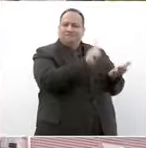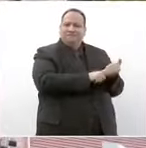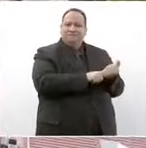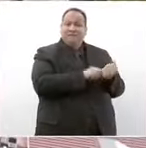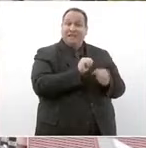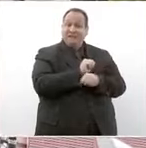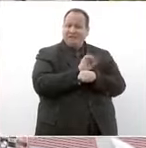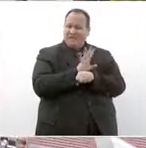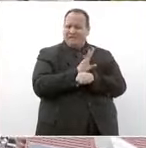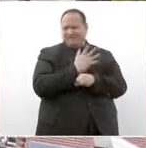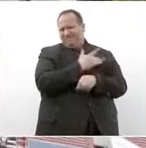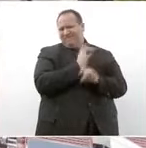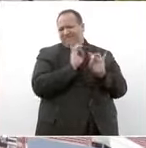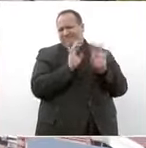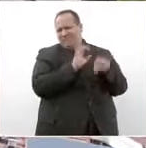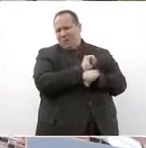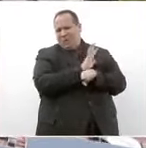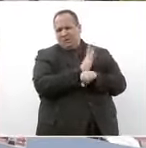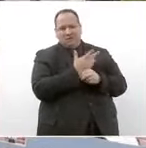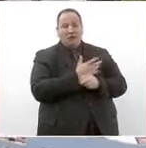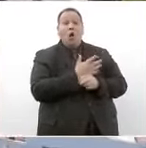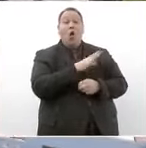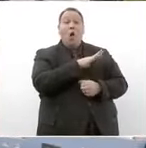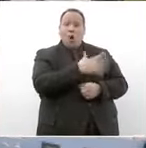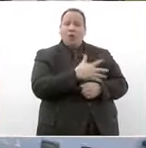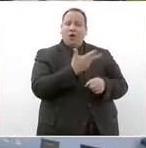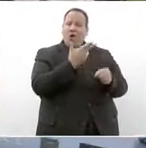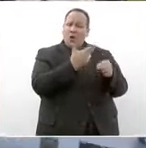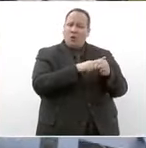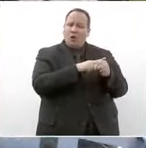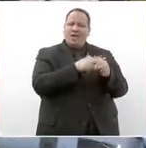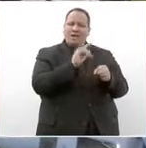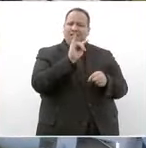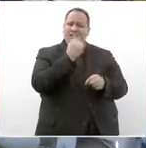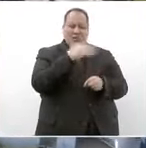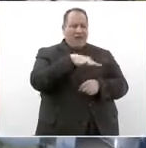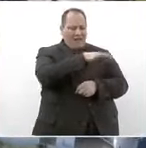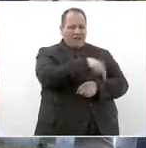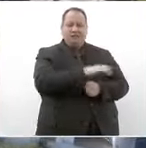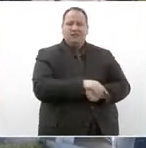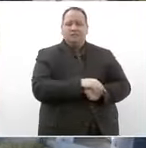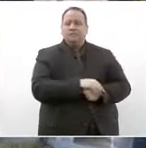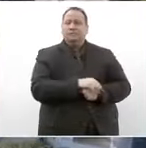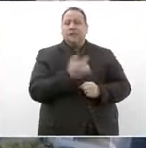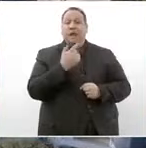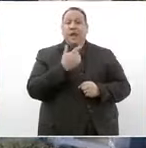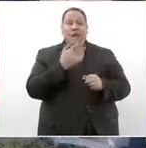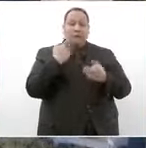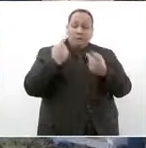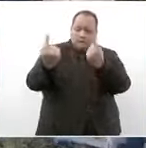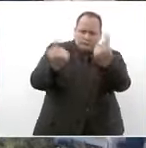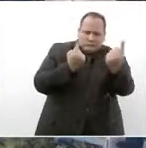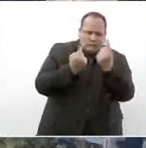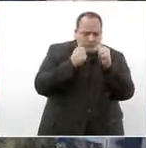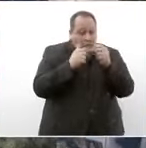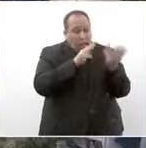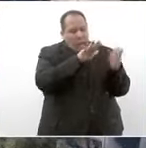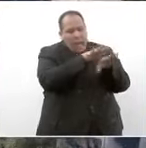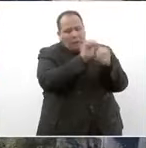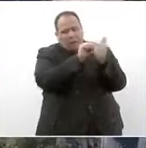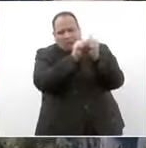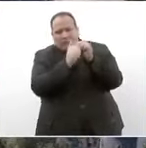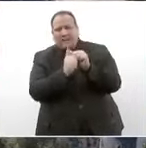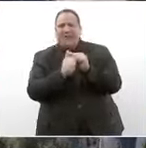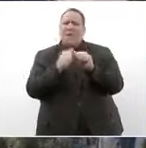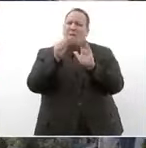debido a la pandemia por COVID-19 el hospital general de tijuana se acondicionó para otorgar la atención a la población durante los